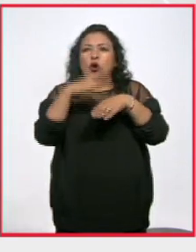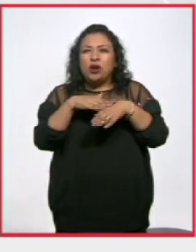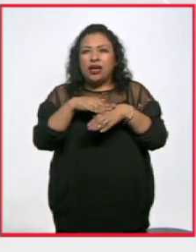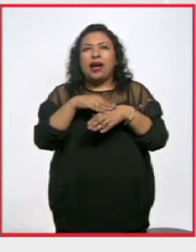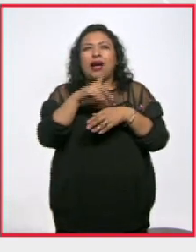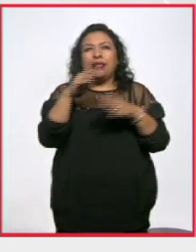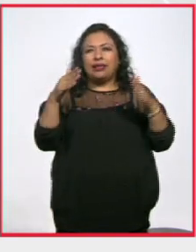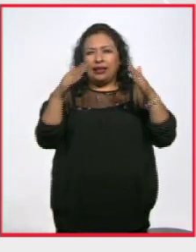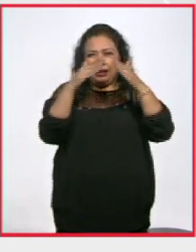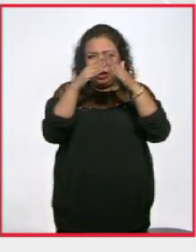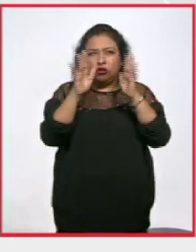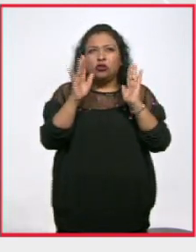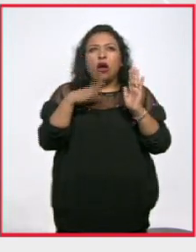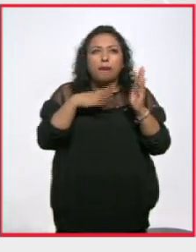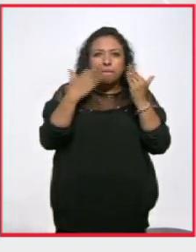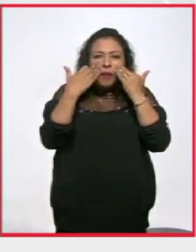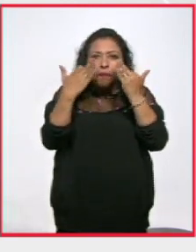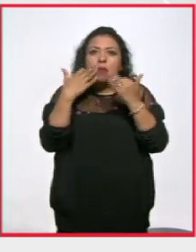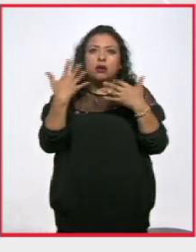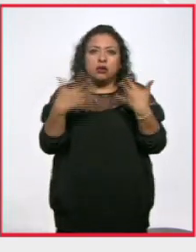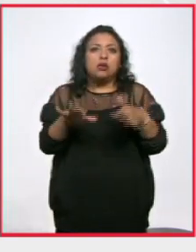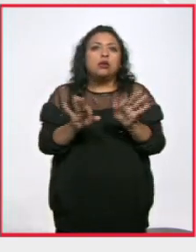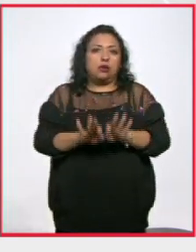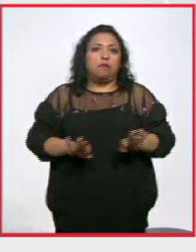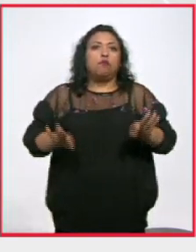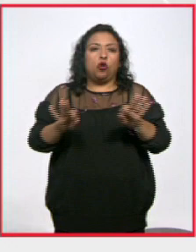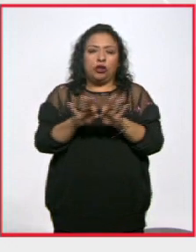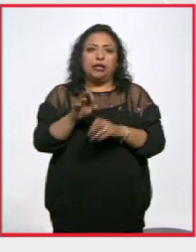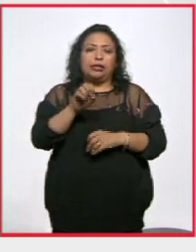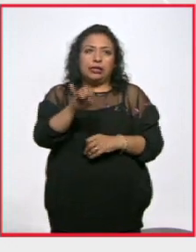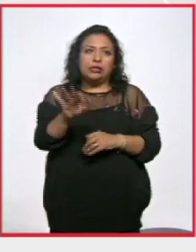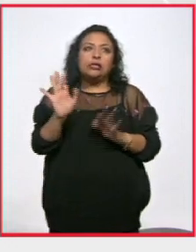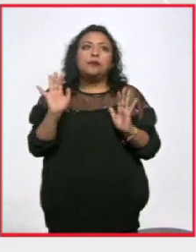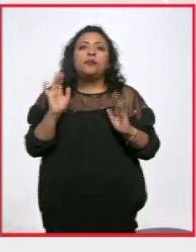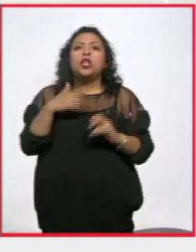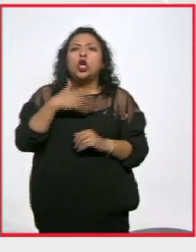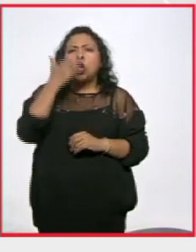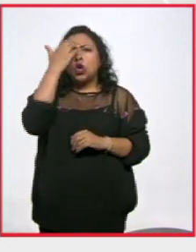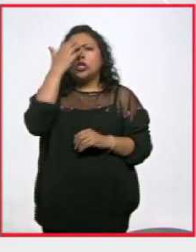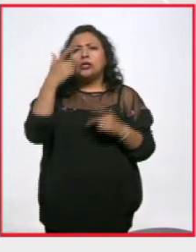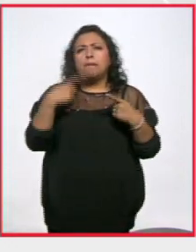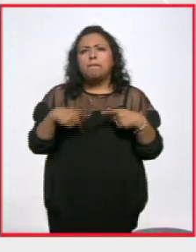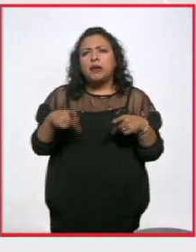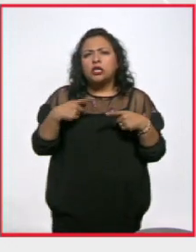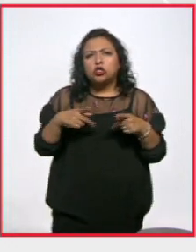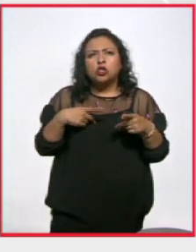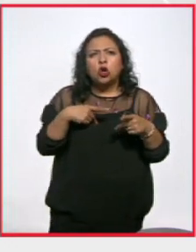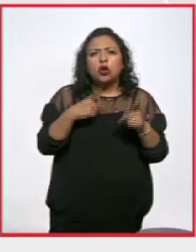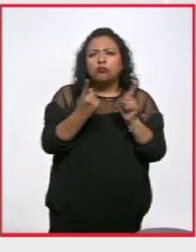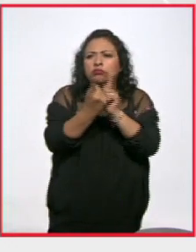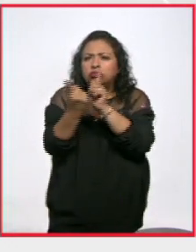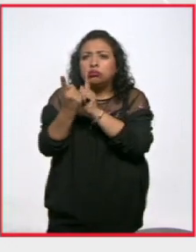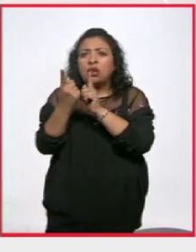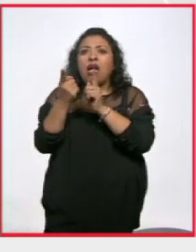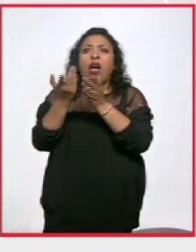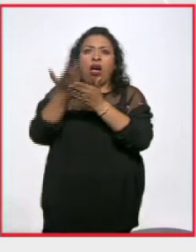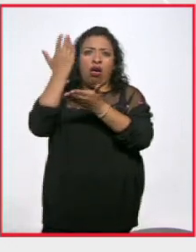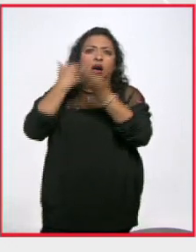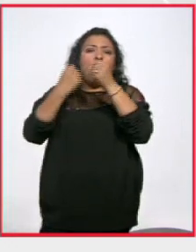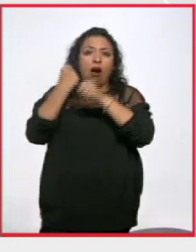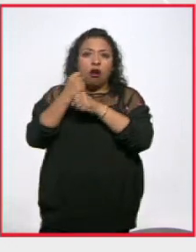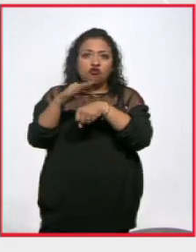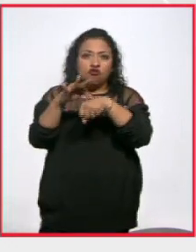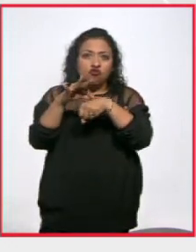Tatelolco ahí hay unos testimonios muy poderosos y acercarme a gente que estuvo en el movimiento de esa época